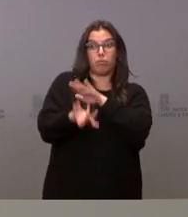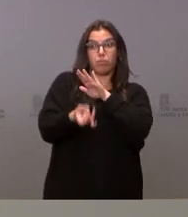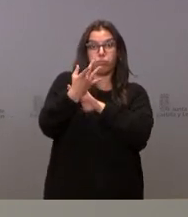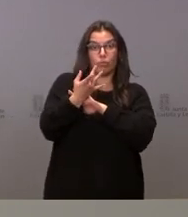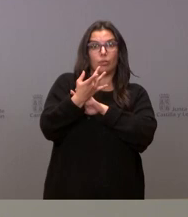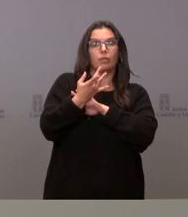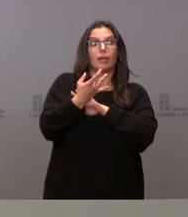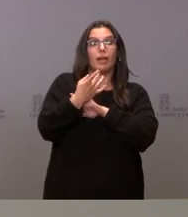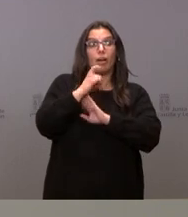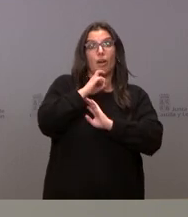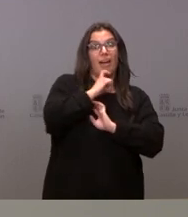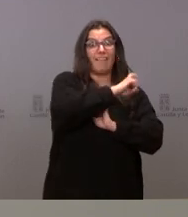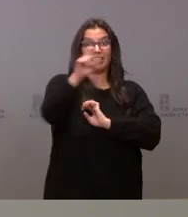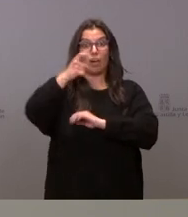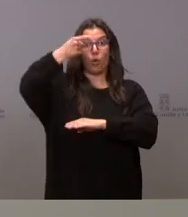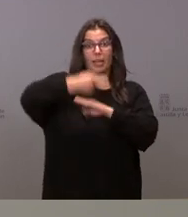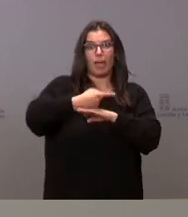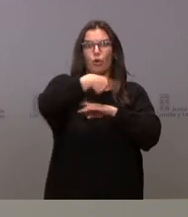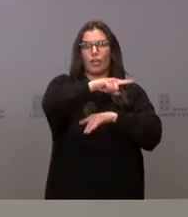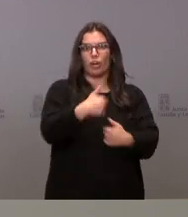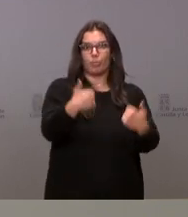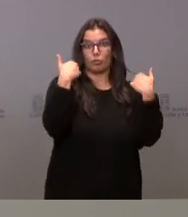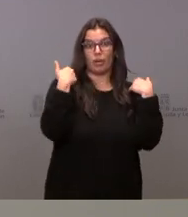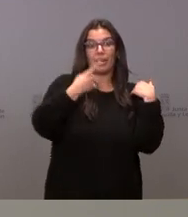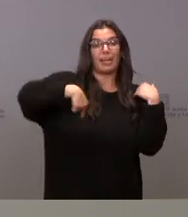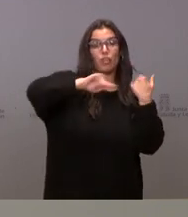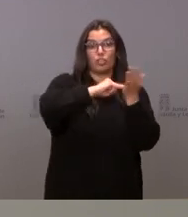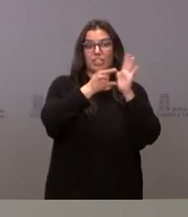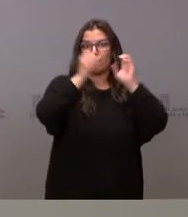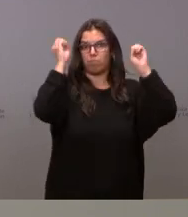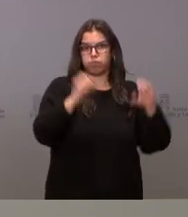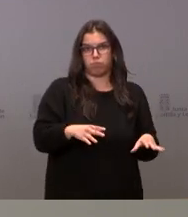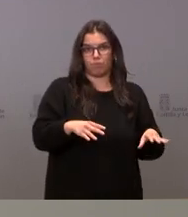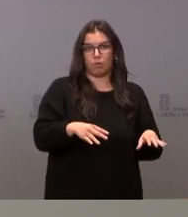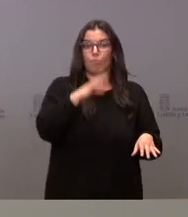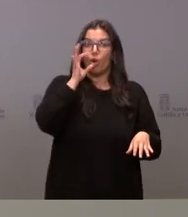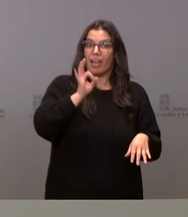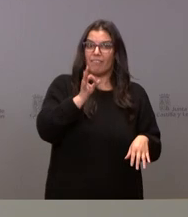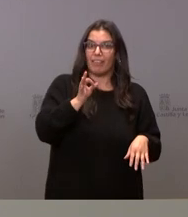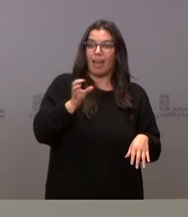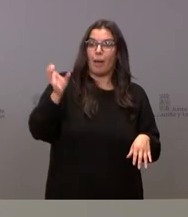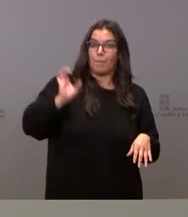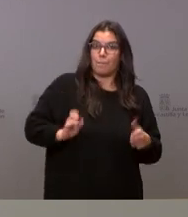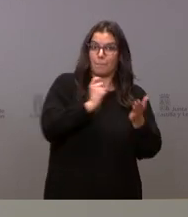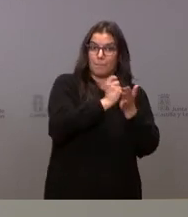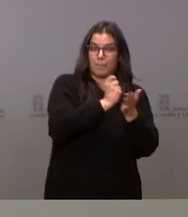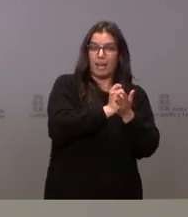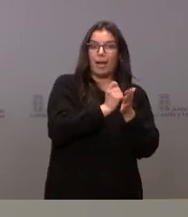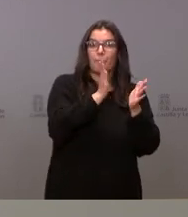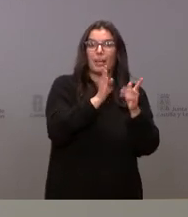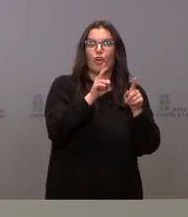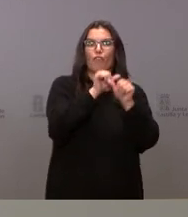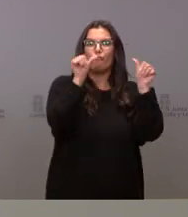obligatoria y ellos dejan este sistema porque sí es cierto que se les está remunerando pero a través de